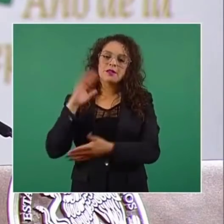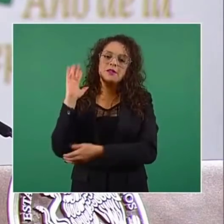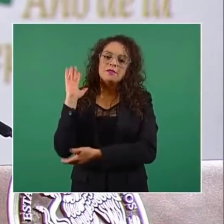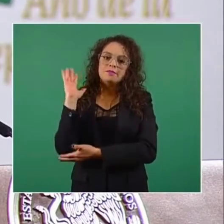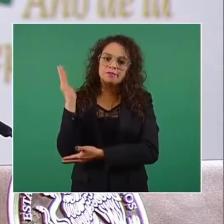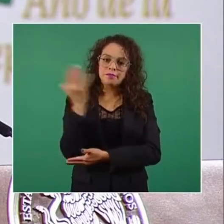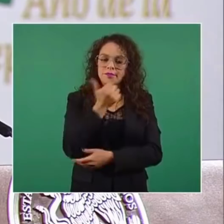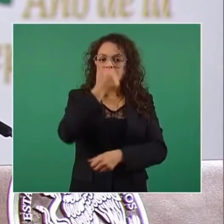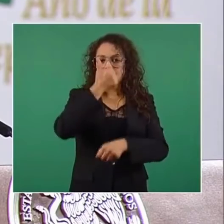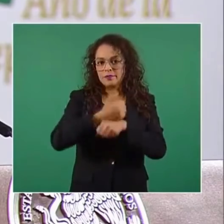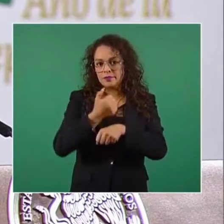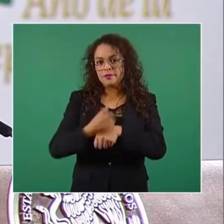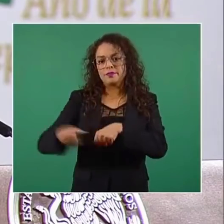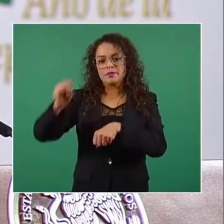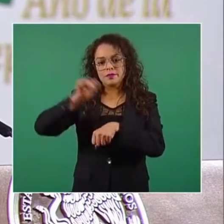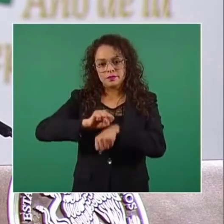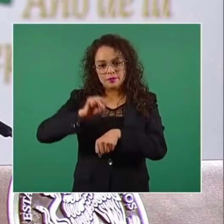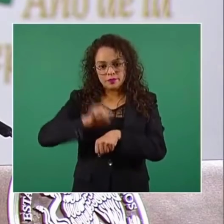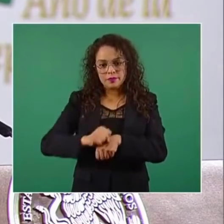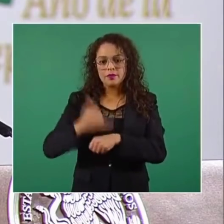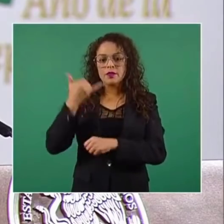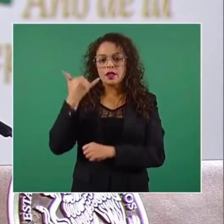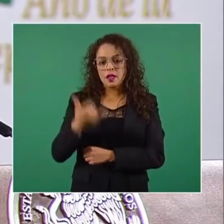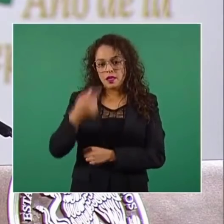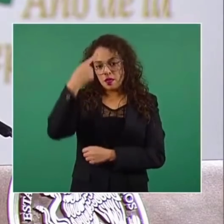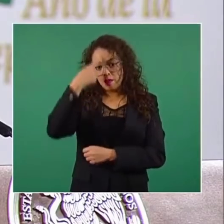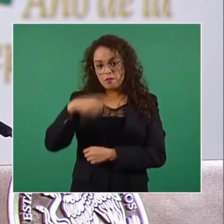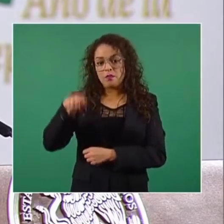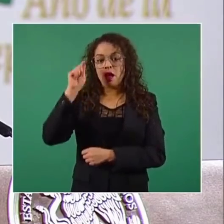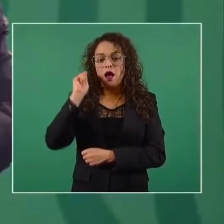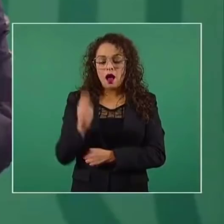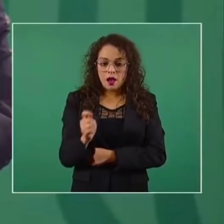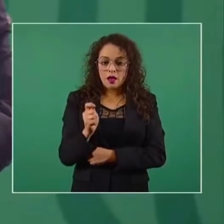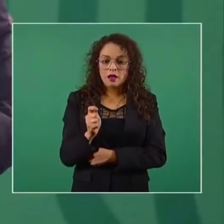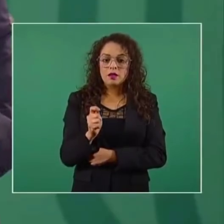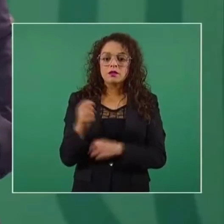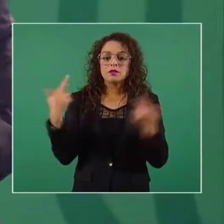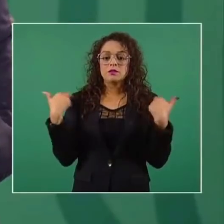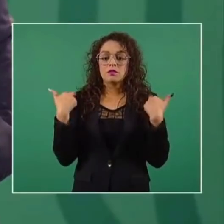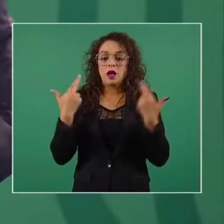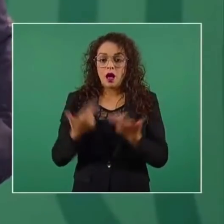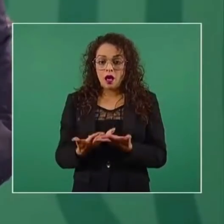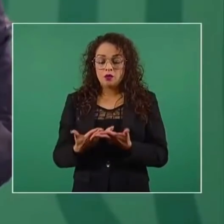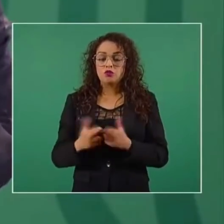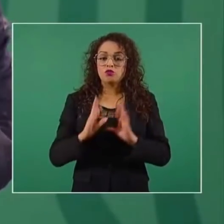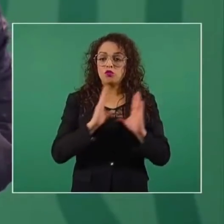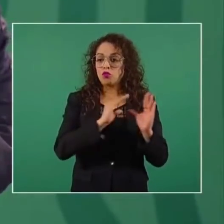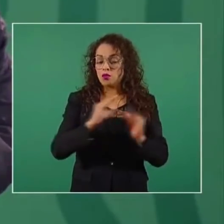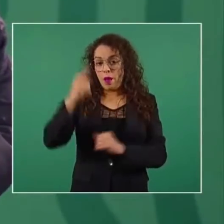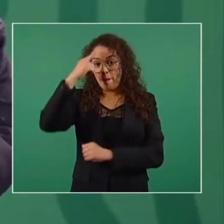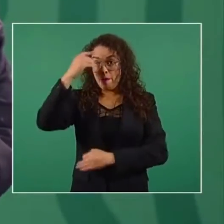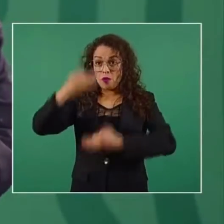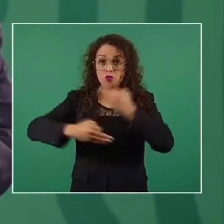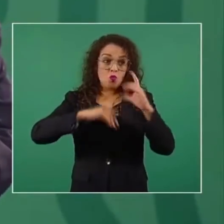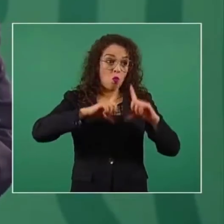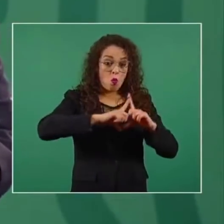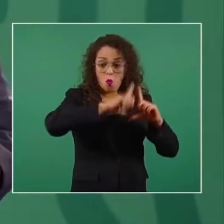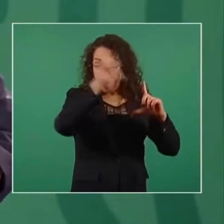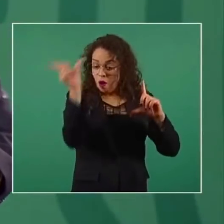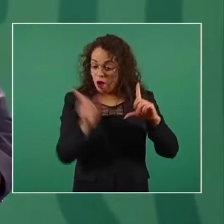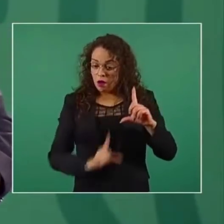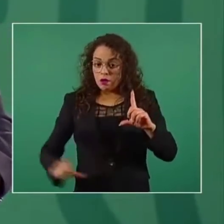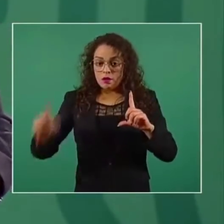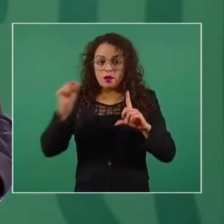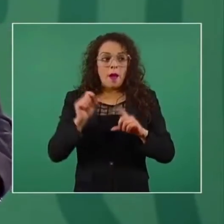normal y demás para la formación de maestros de educación básica aplicables a toda la República, al igual que